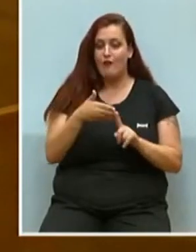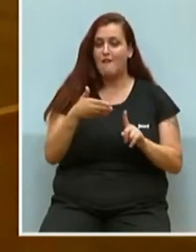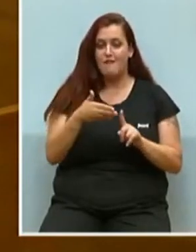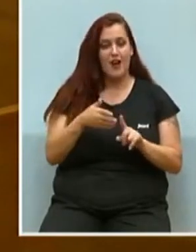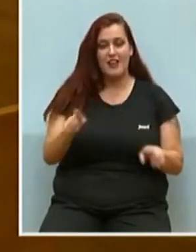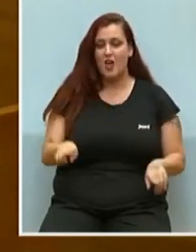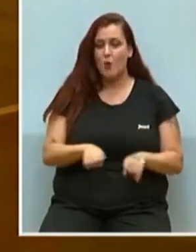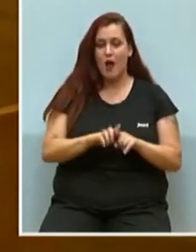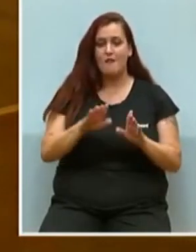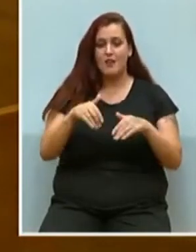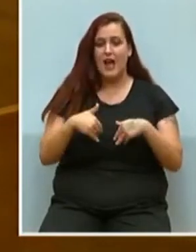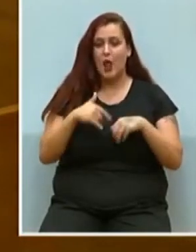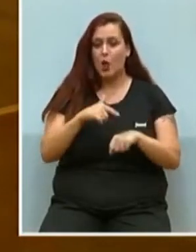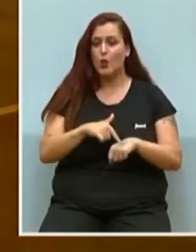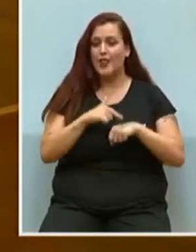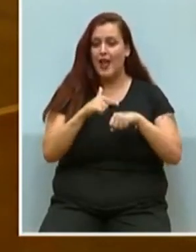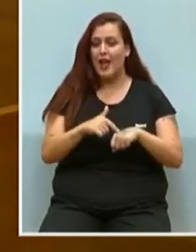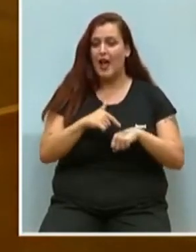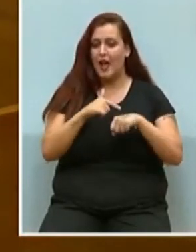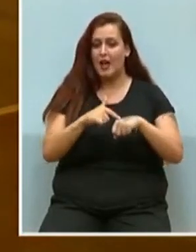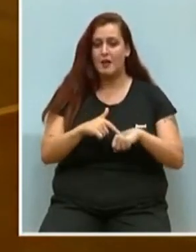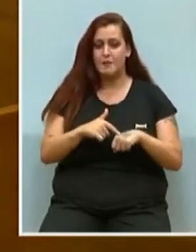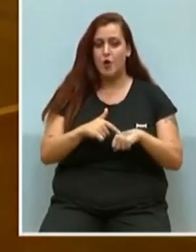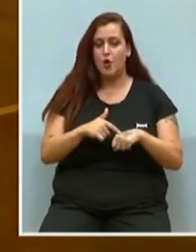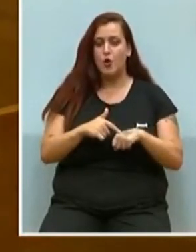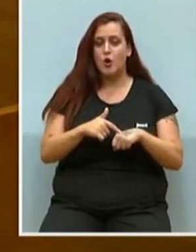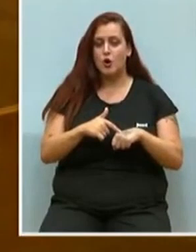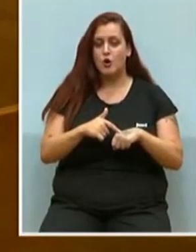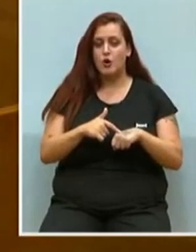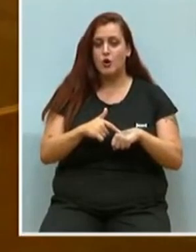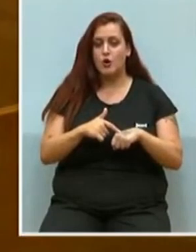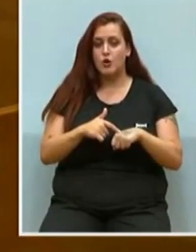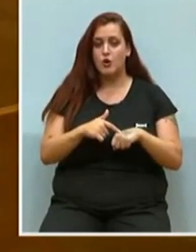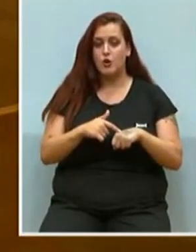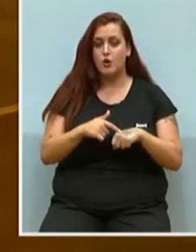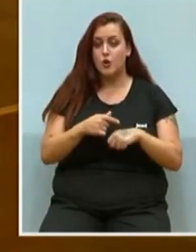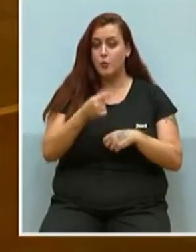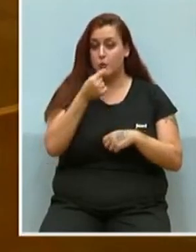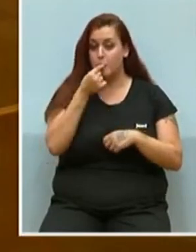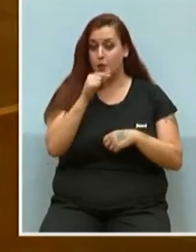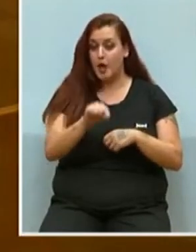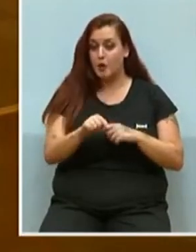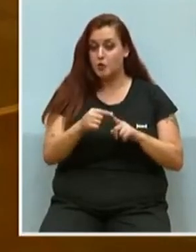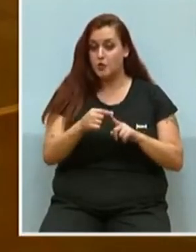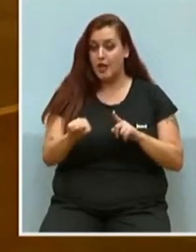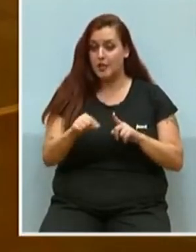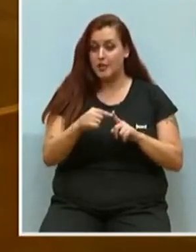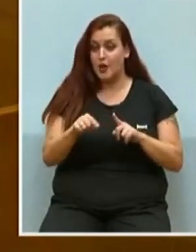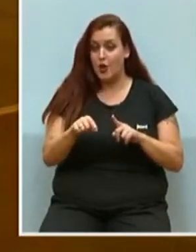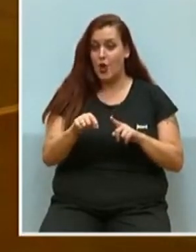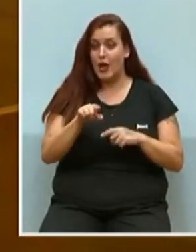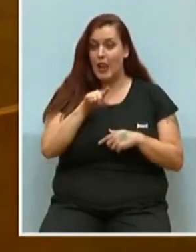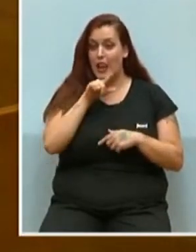Y dejando pasar un tiempo prudencial, iba soltando granos de trigo junto a su pierna y la gallina desplumada y